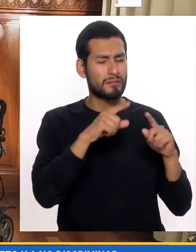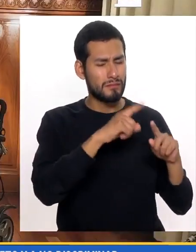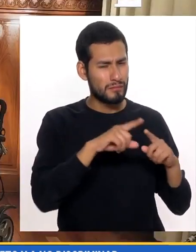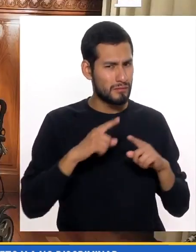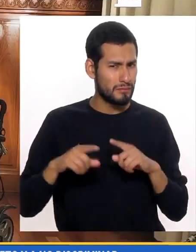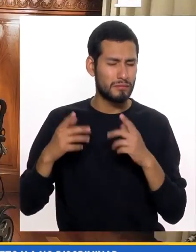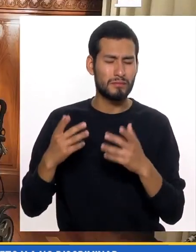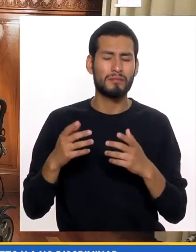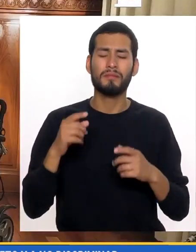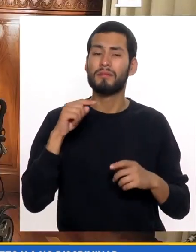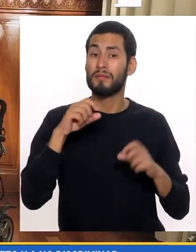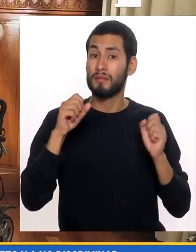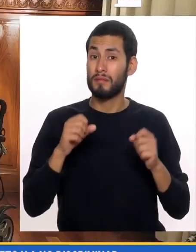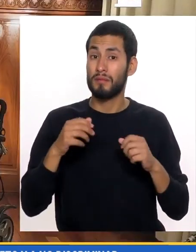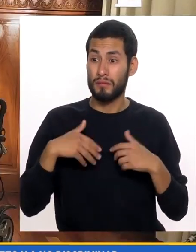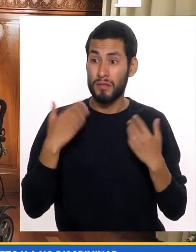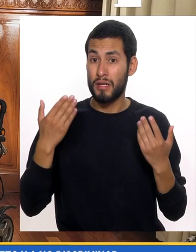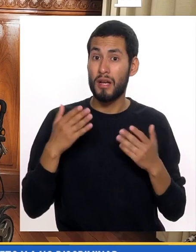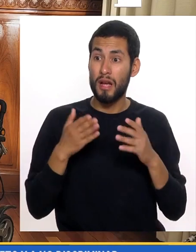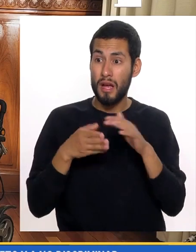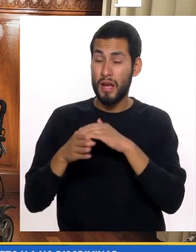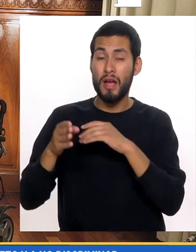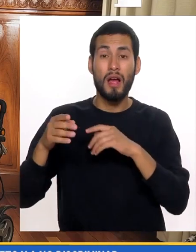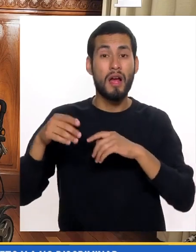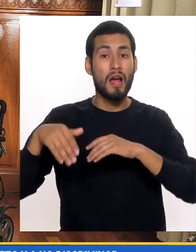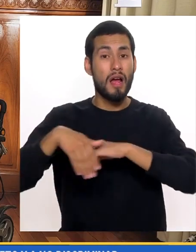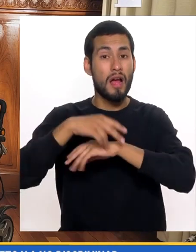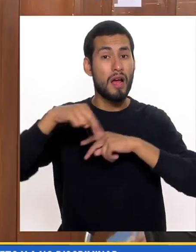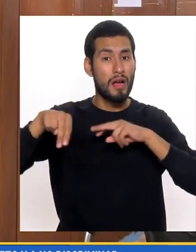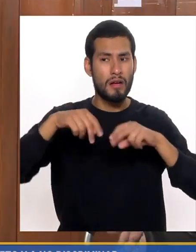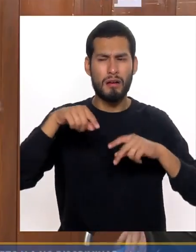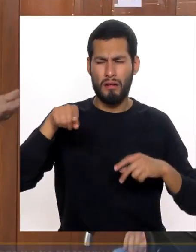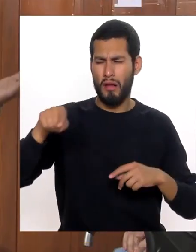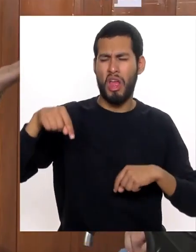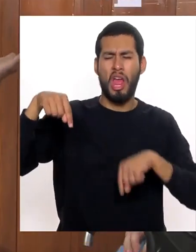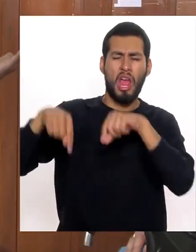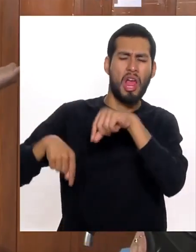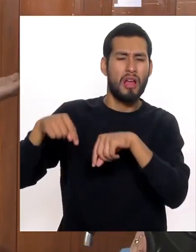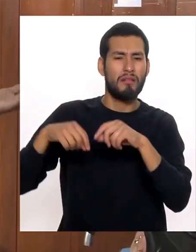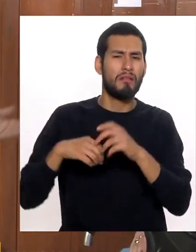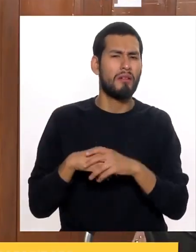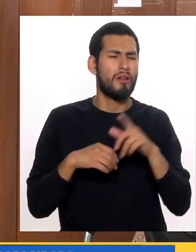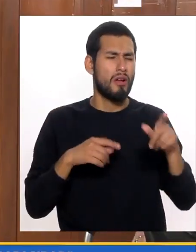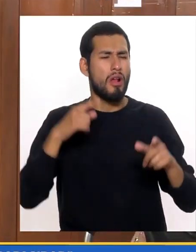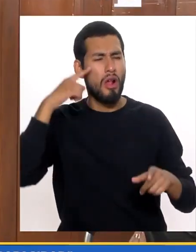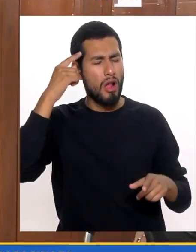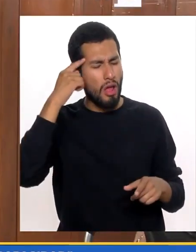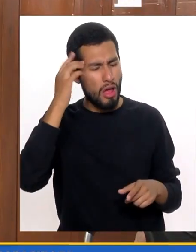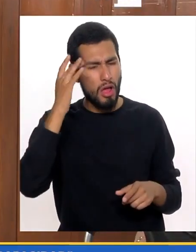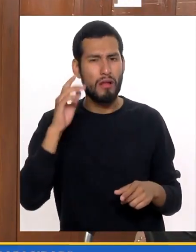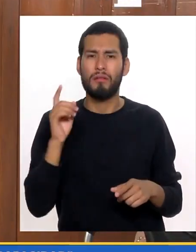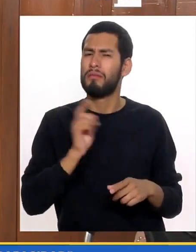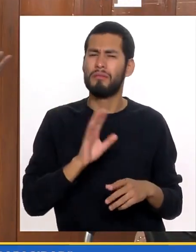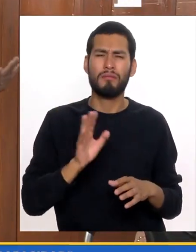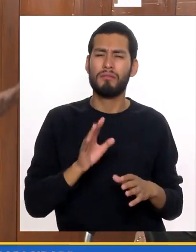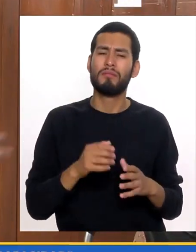respetar A las personas Que son diferentes Para que así Cuando vayamos por la calle Nos digan Ahí va una coja Ahí va un